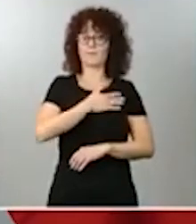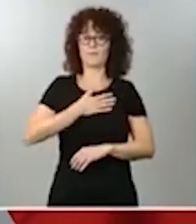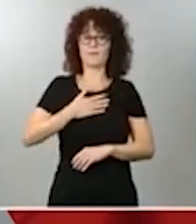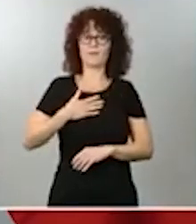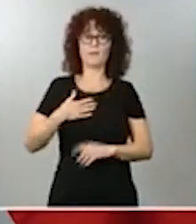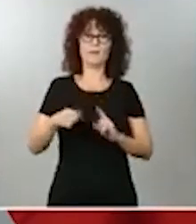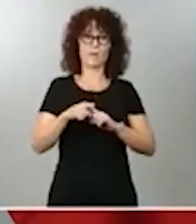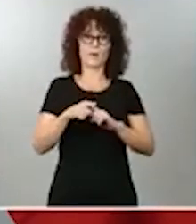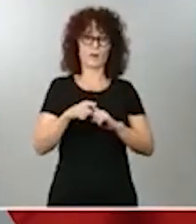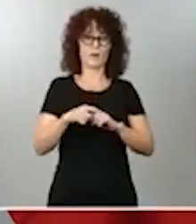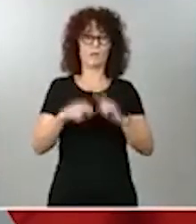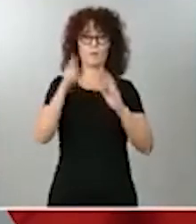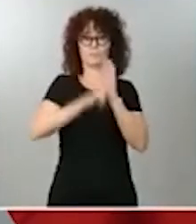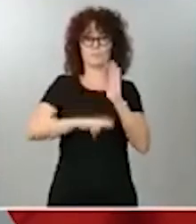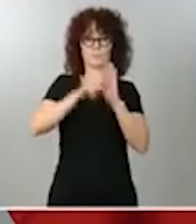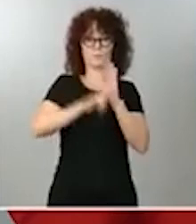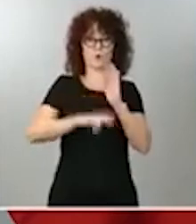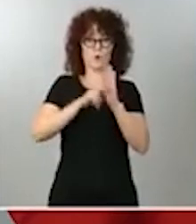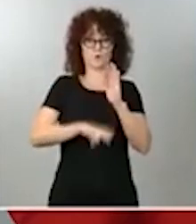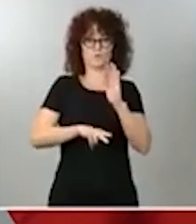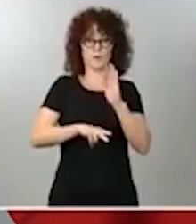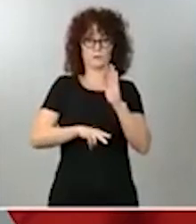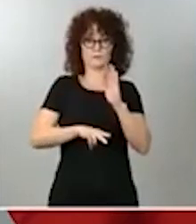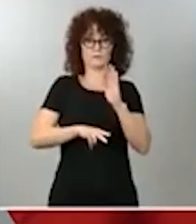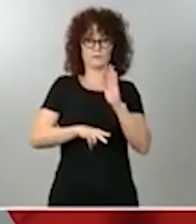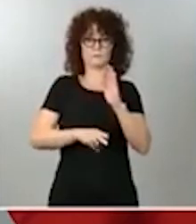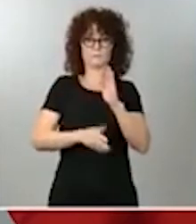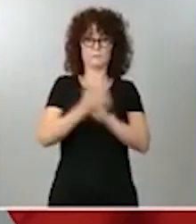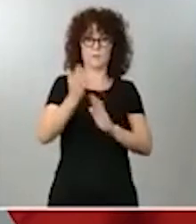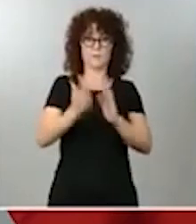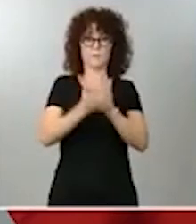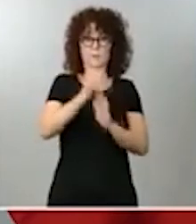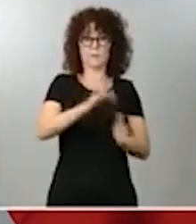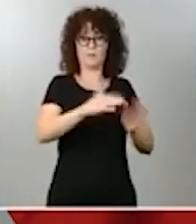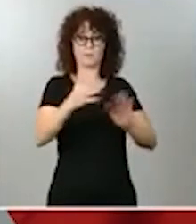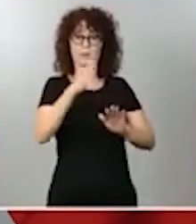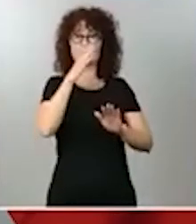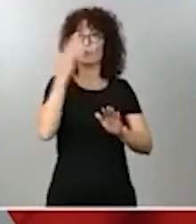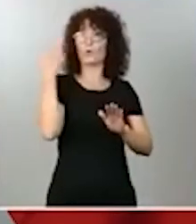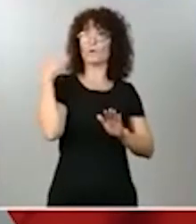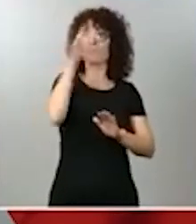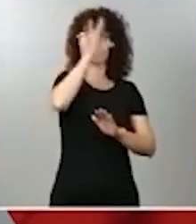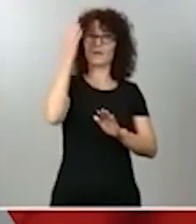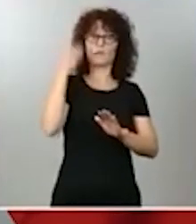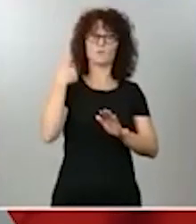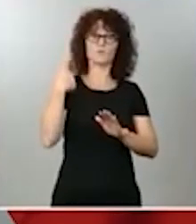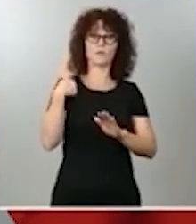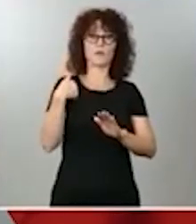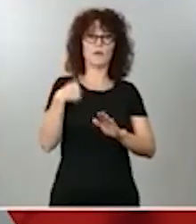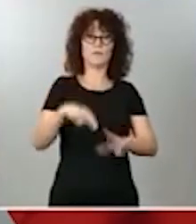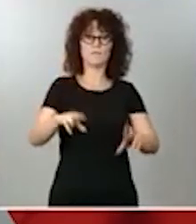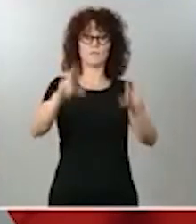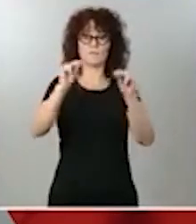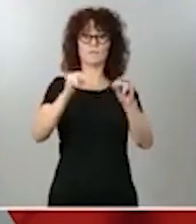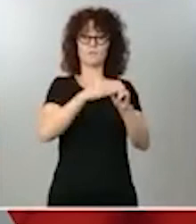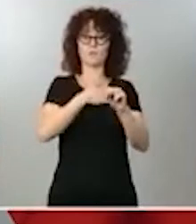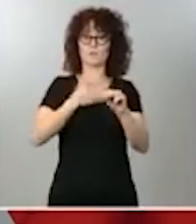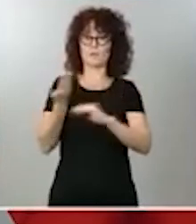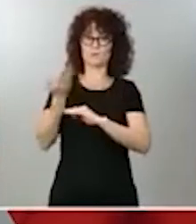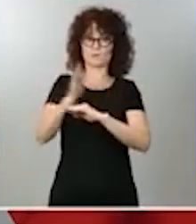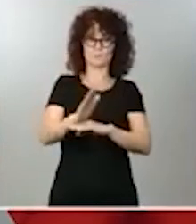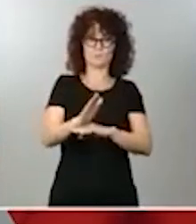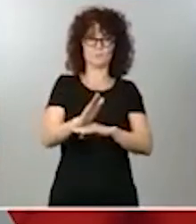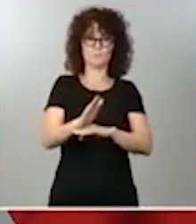terminadas, como conocen, en el diálogo social en el propio verano. No podemos dar indicadores de